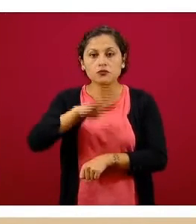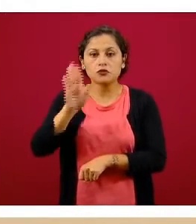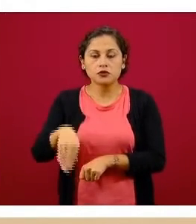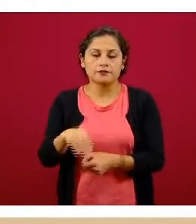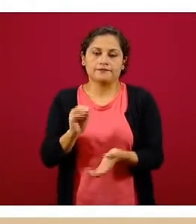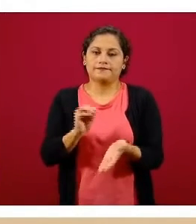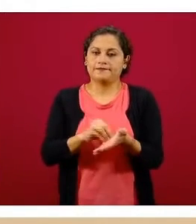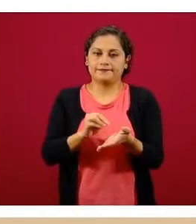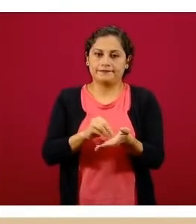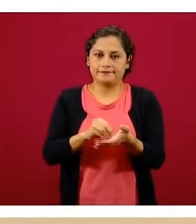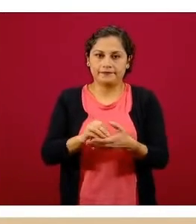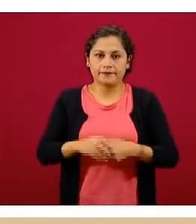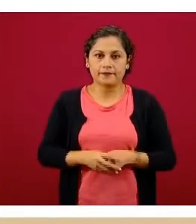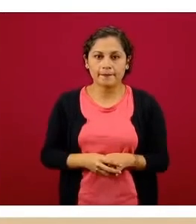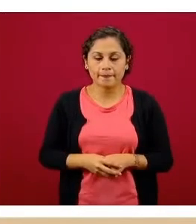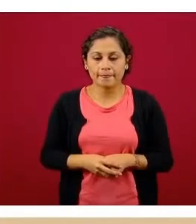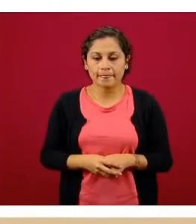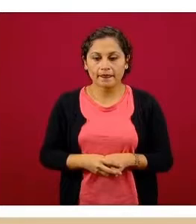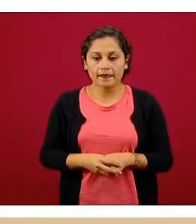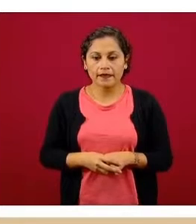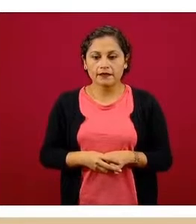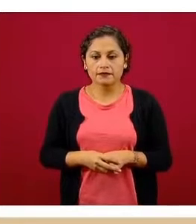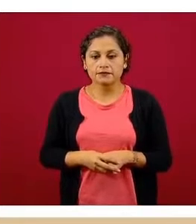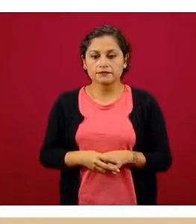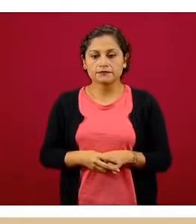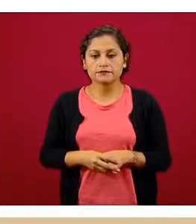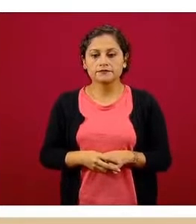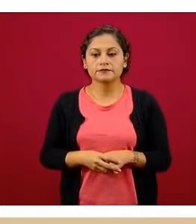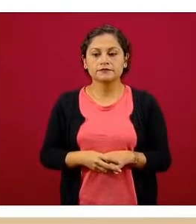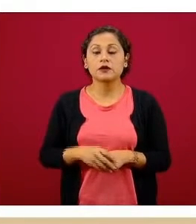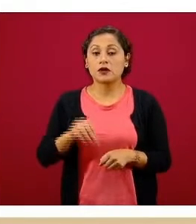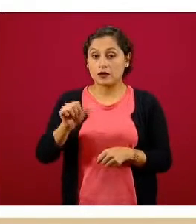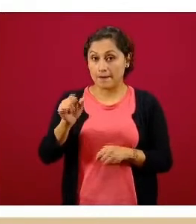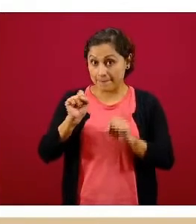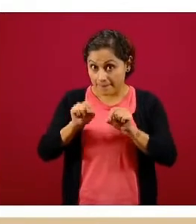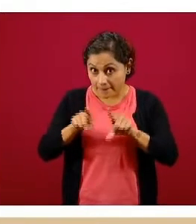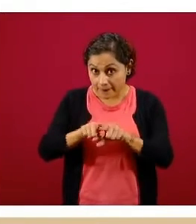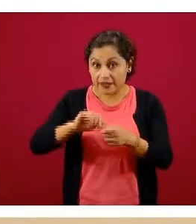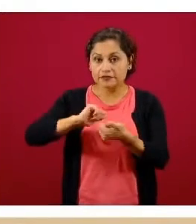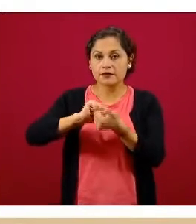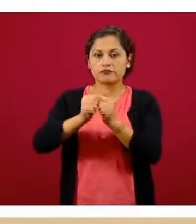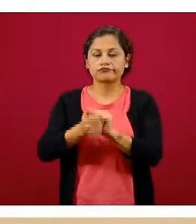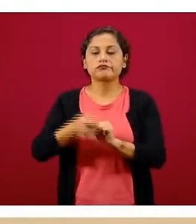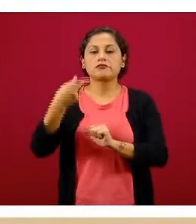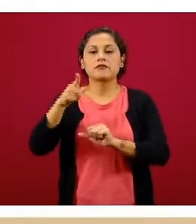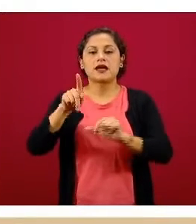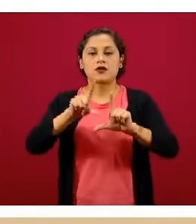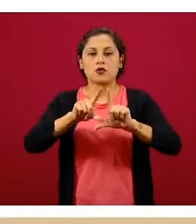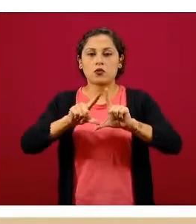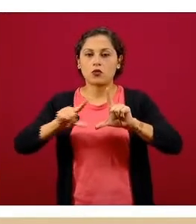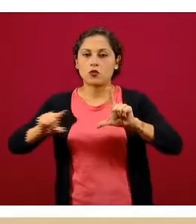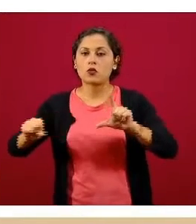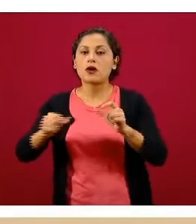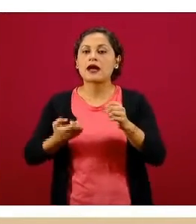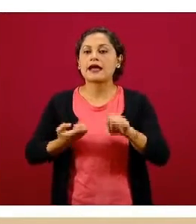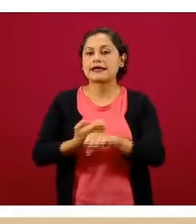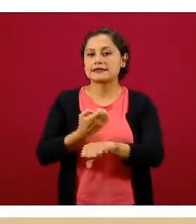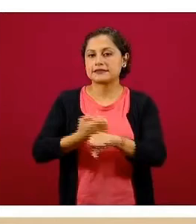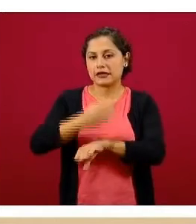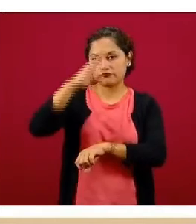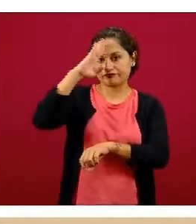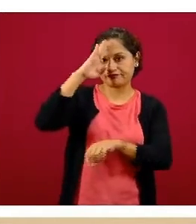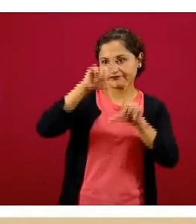diapositiva vemos esta misma carga, pero ahora identificada por entidad federativa y también con la expectativa de